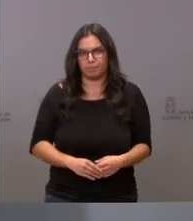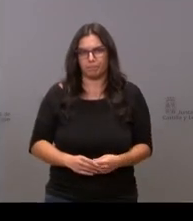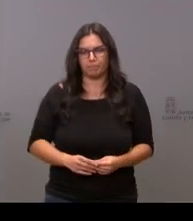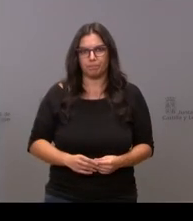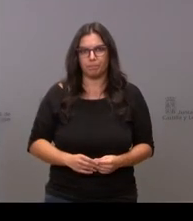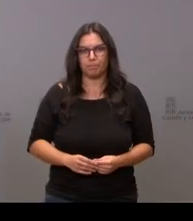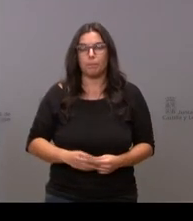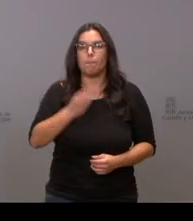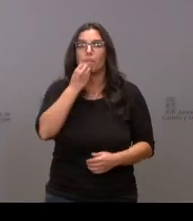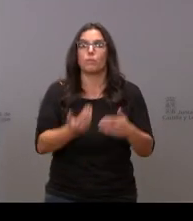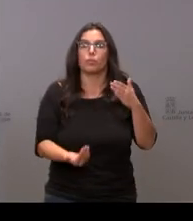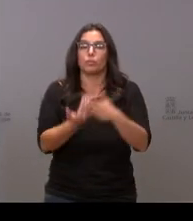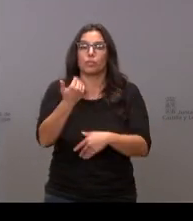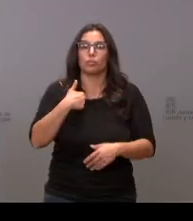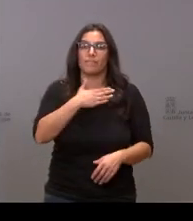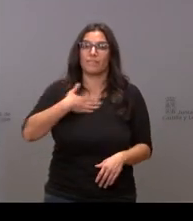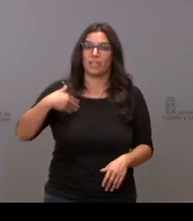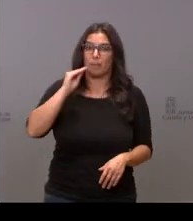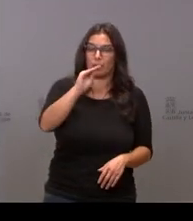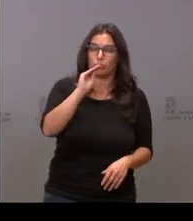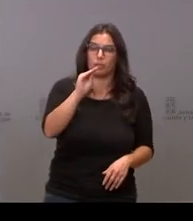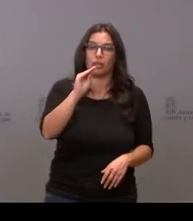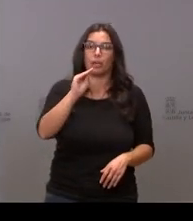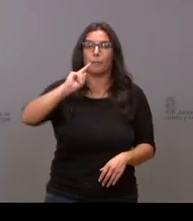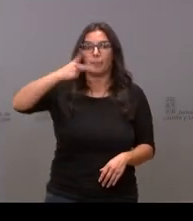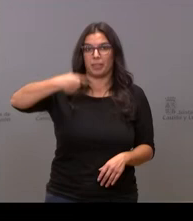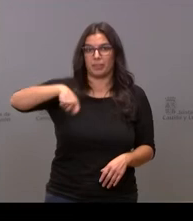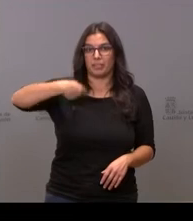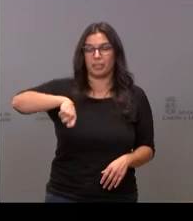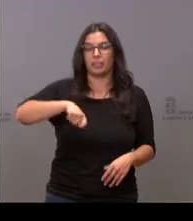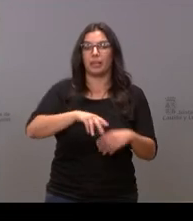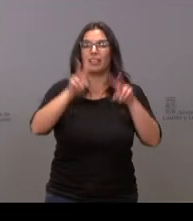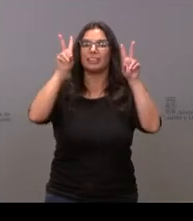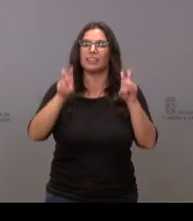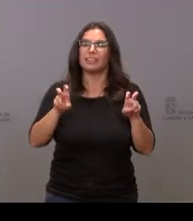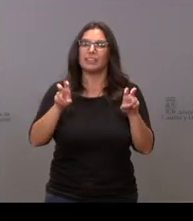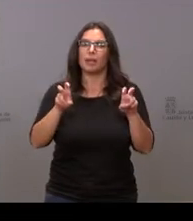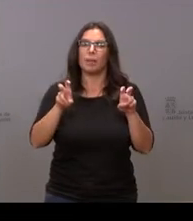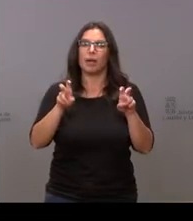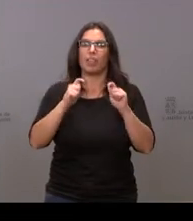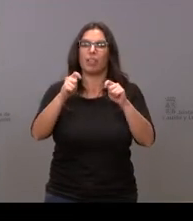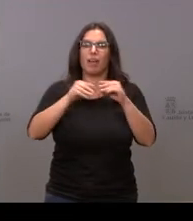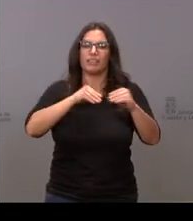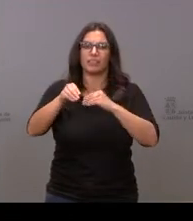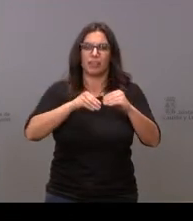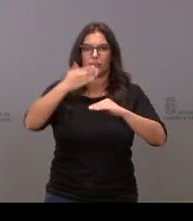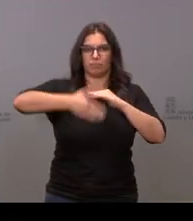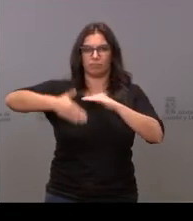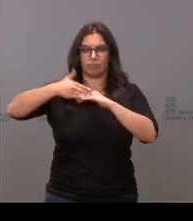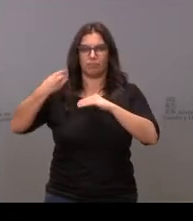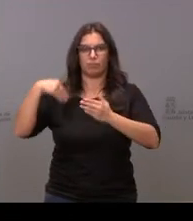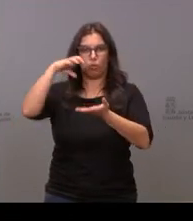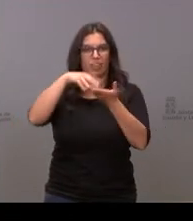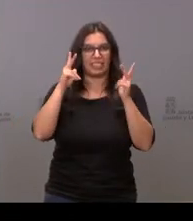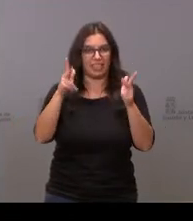Sí, buenos días yo le quería preguntar al vicepresidente acerca de esa flexibilización de las restricciones en residencias